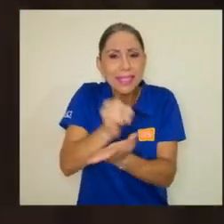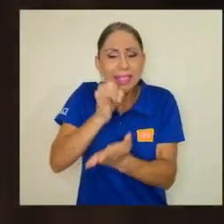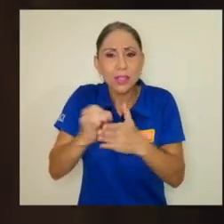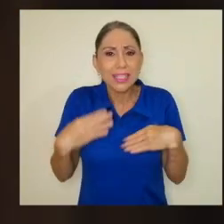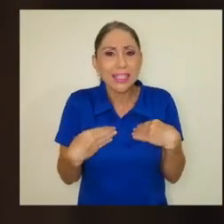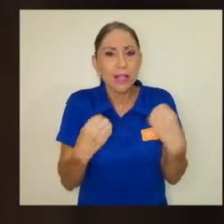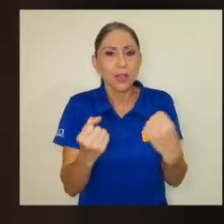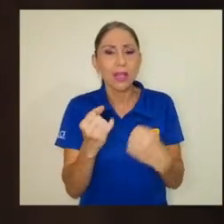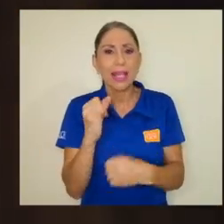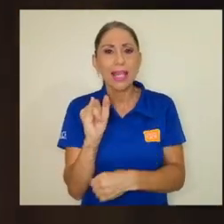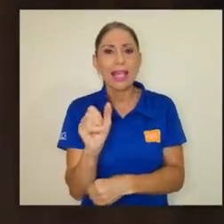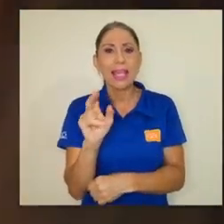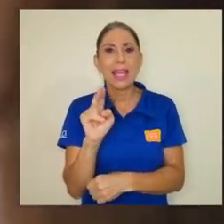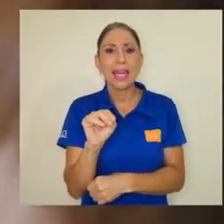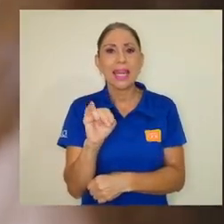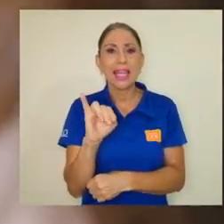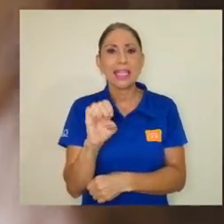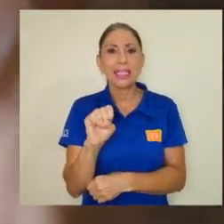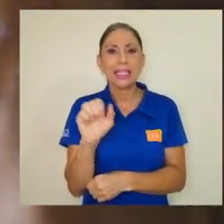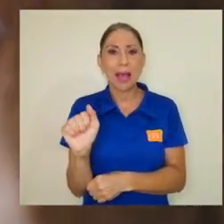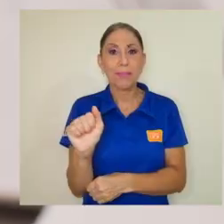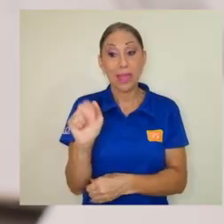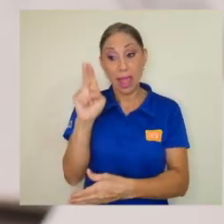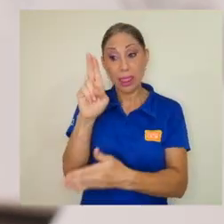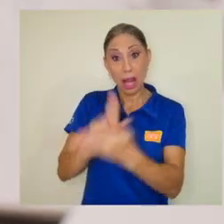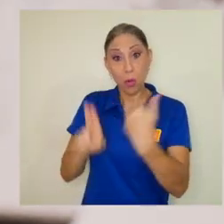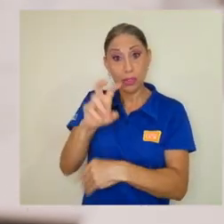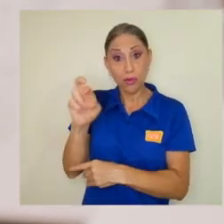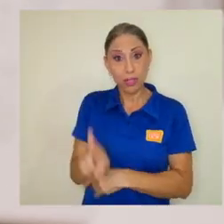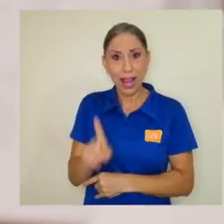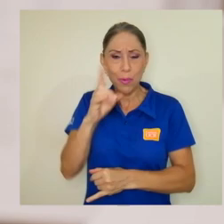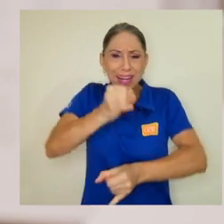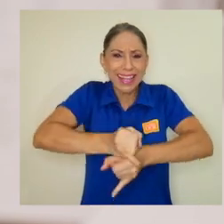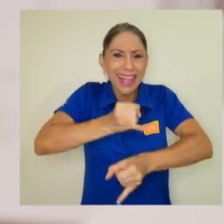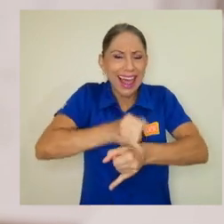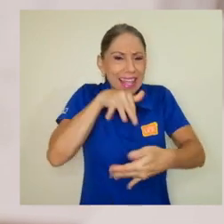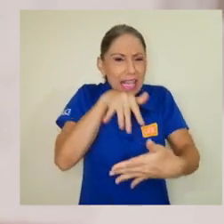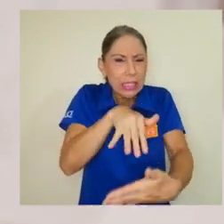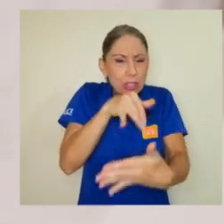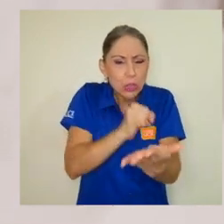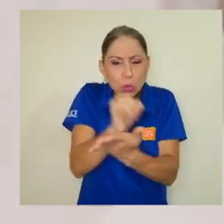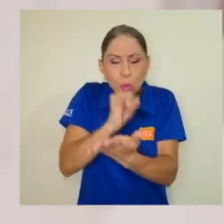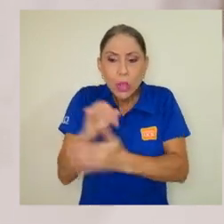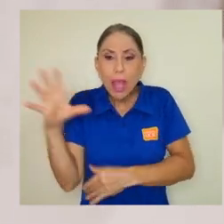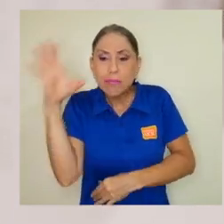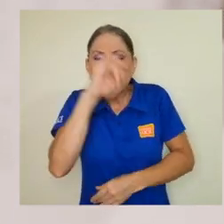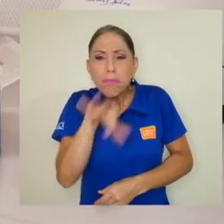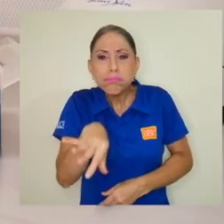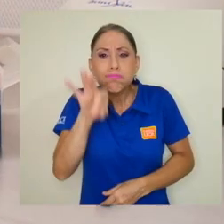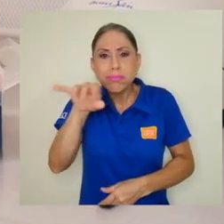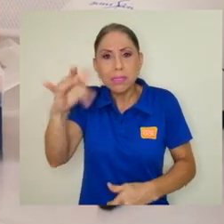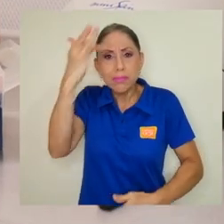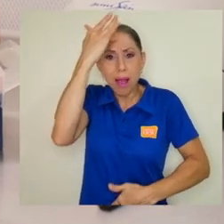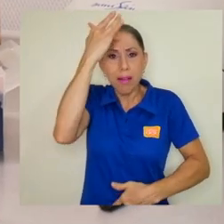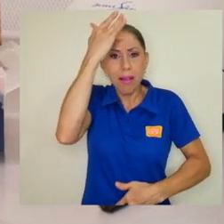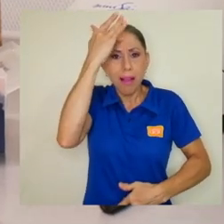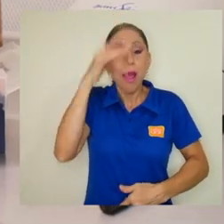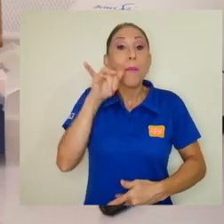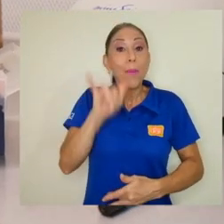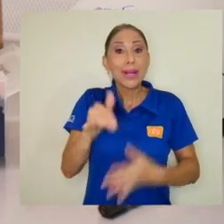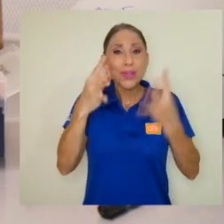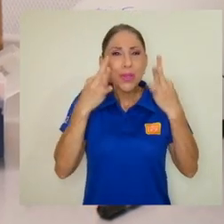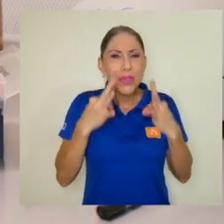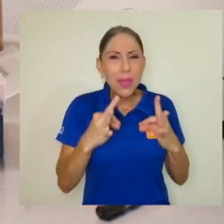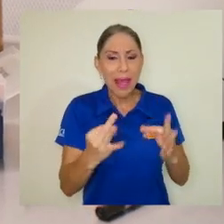Investigaciones en Salud INISA de la UCR es una de las entidades que estudia y detecta este mal. Por lo que ha procurado